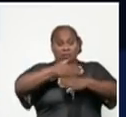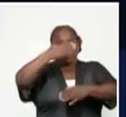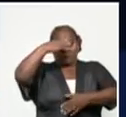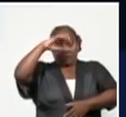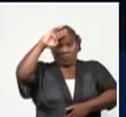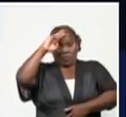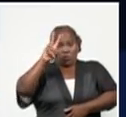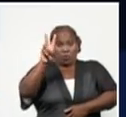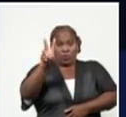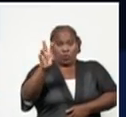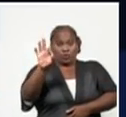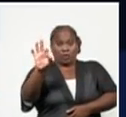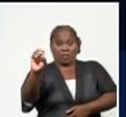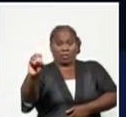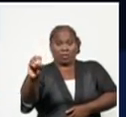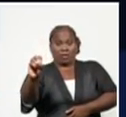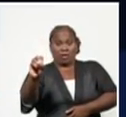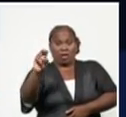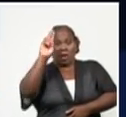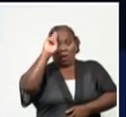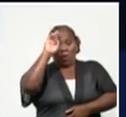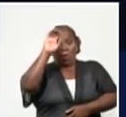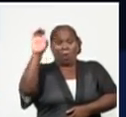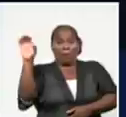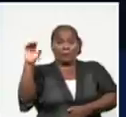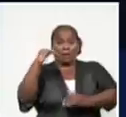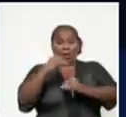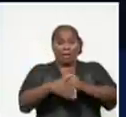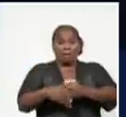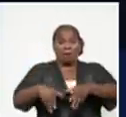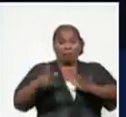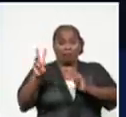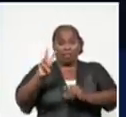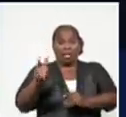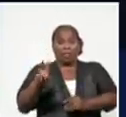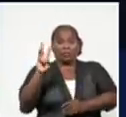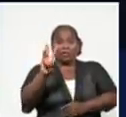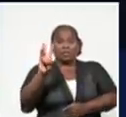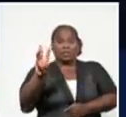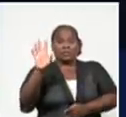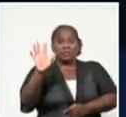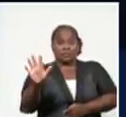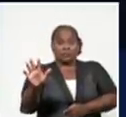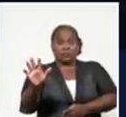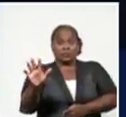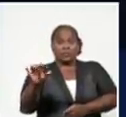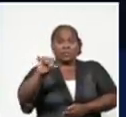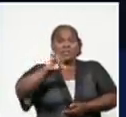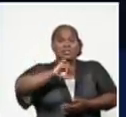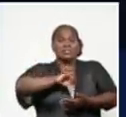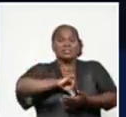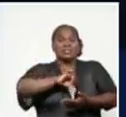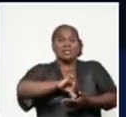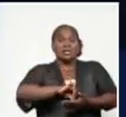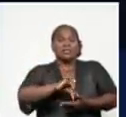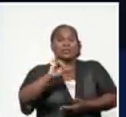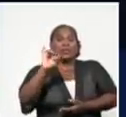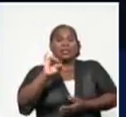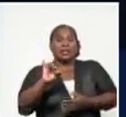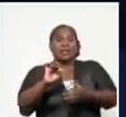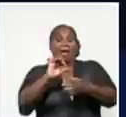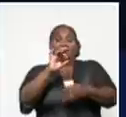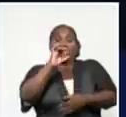280. Hospital Hermanos Amejeira, 335. Centro de Ingeniería Genética y